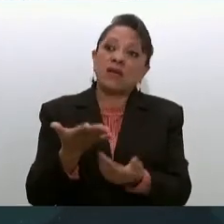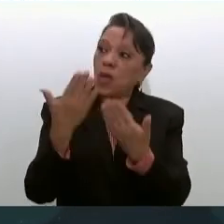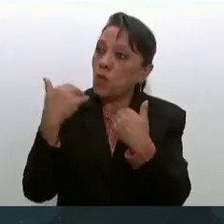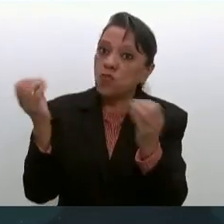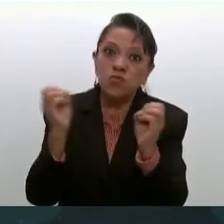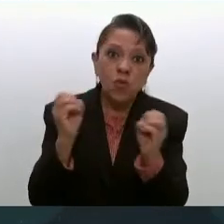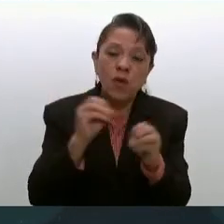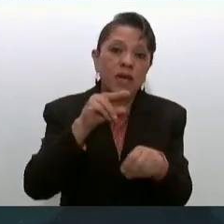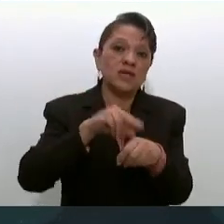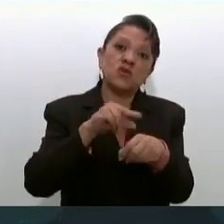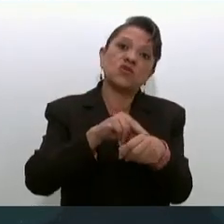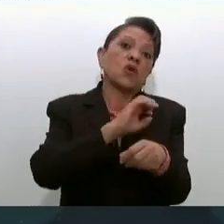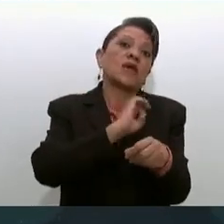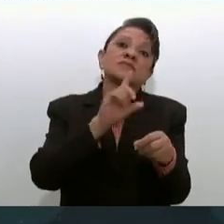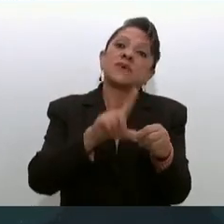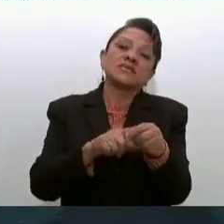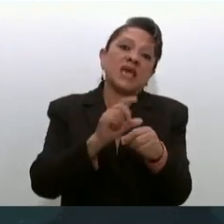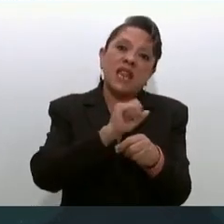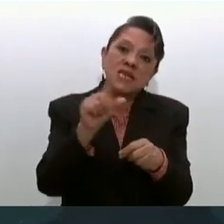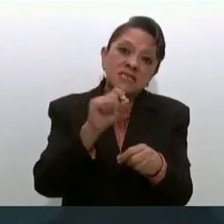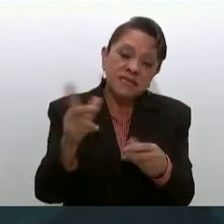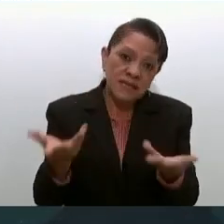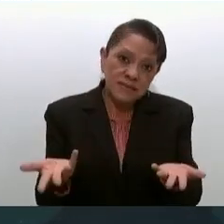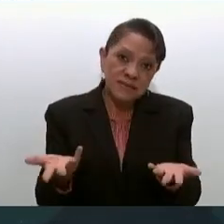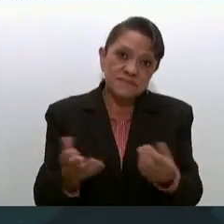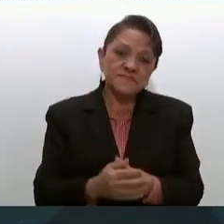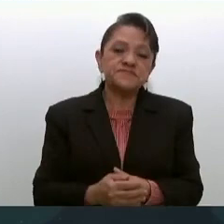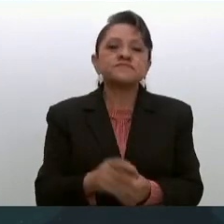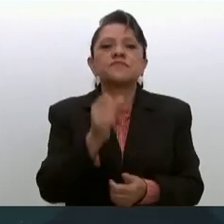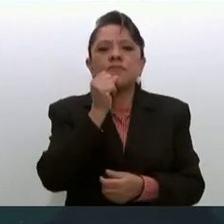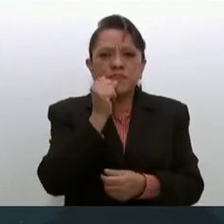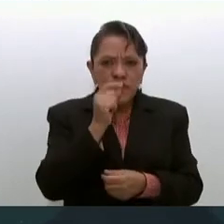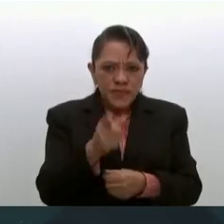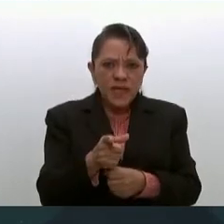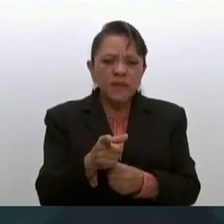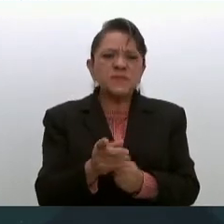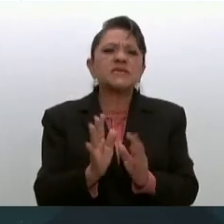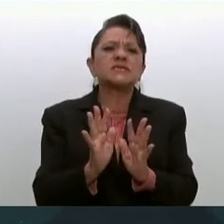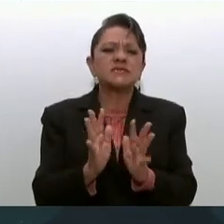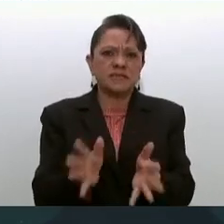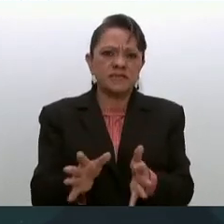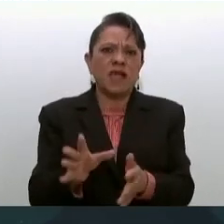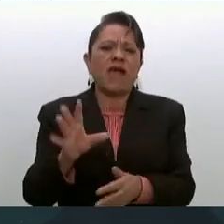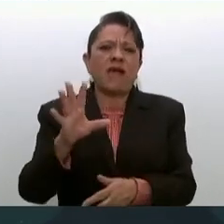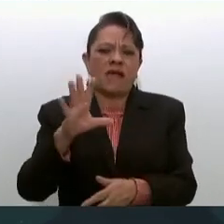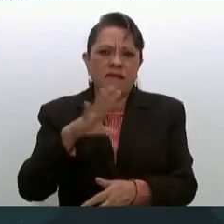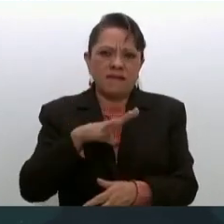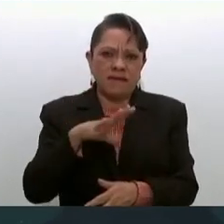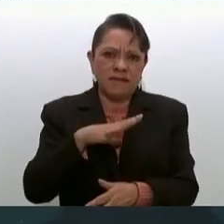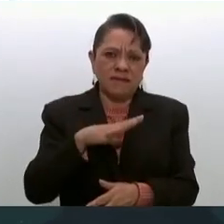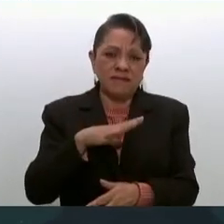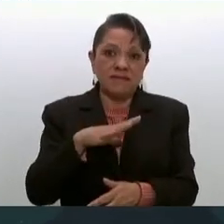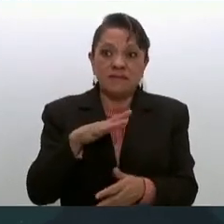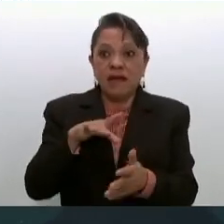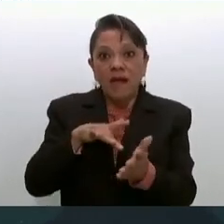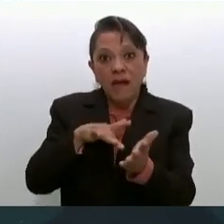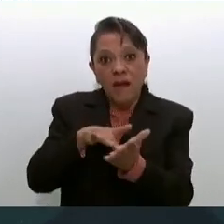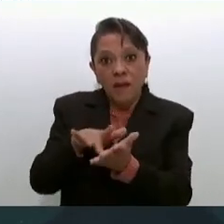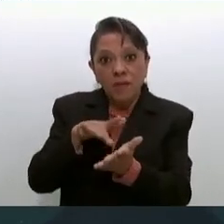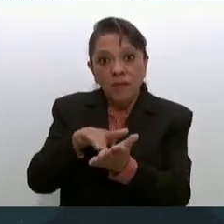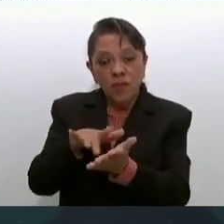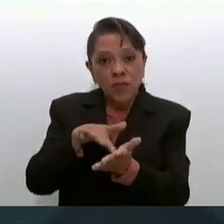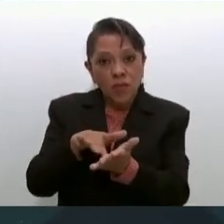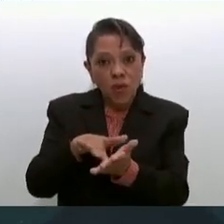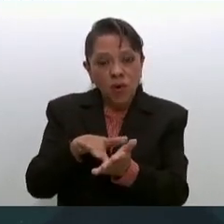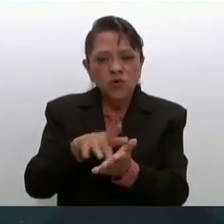de especialistas y también estamos contando con el apoyo de